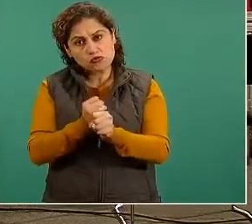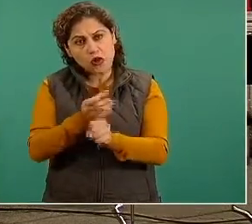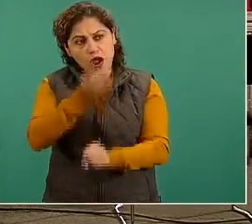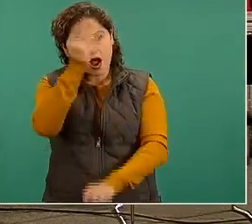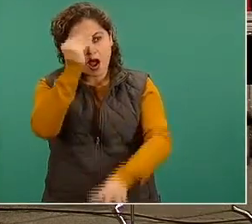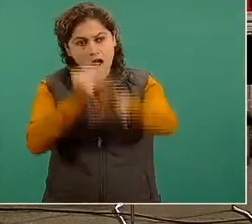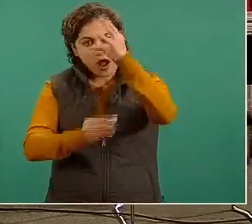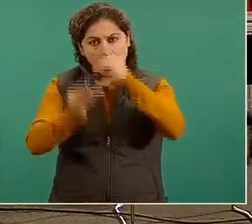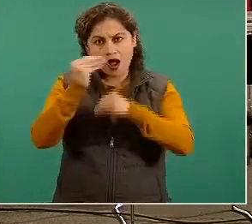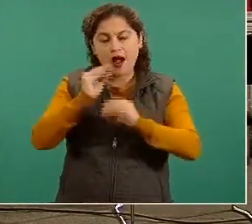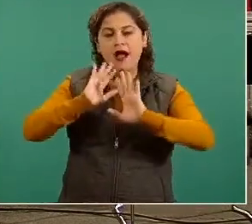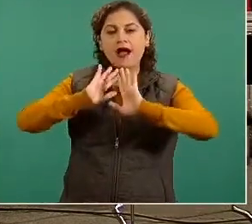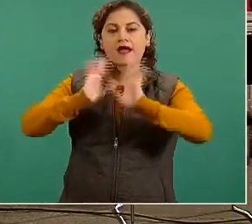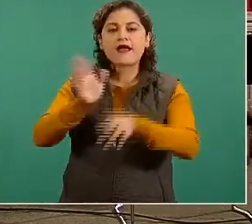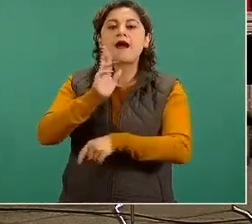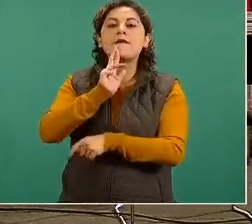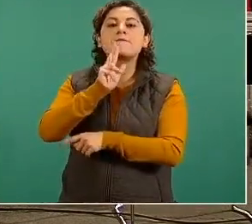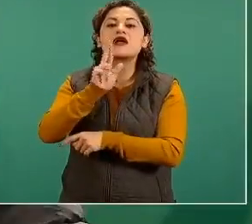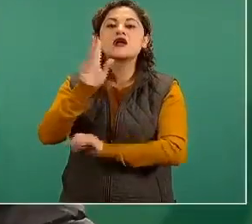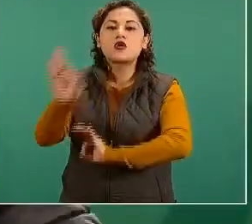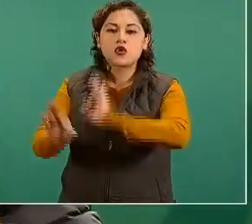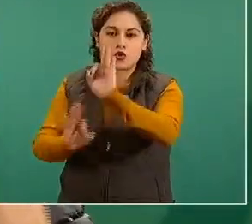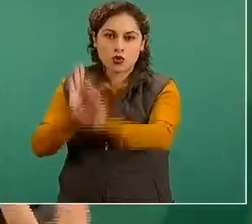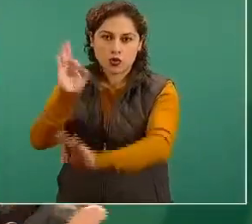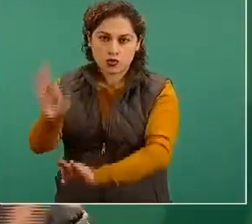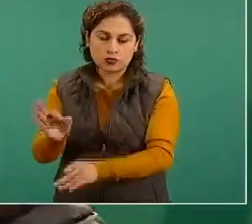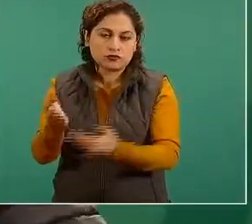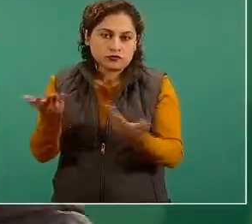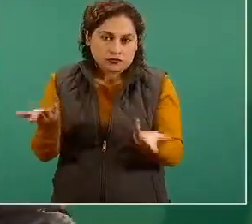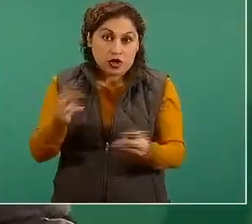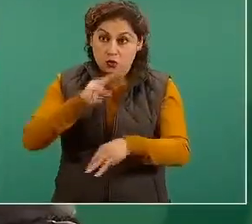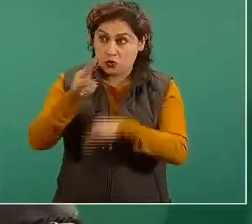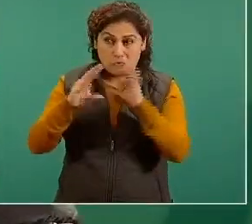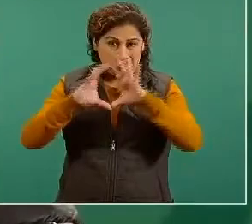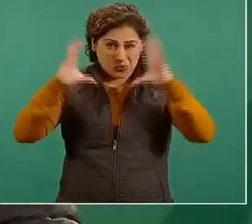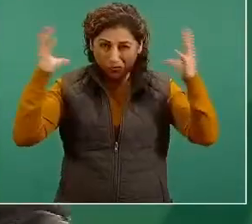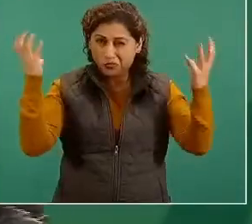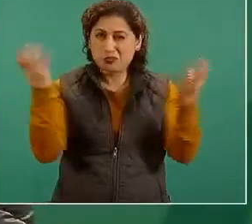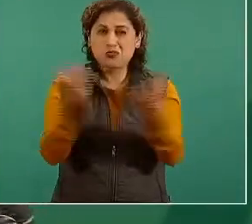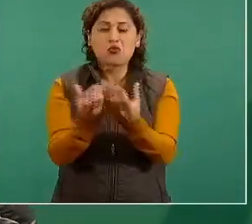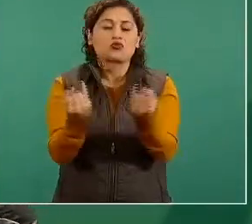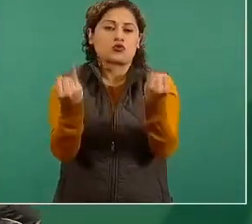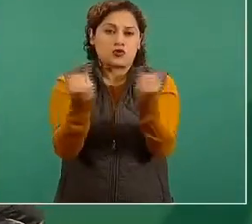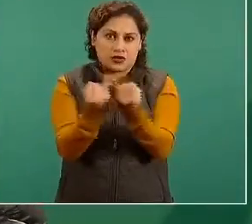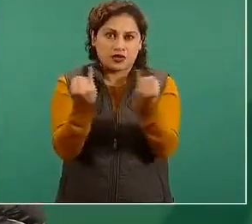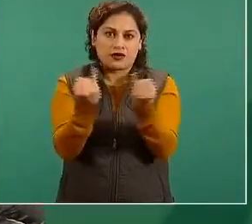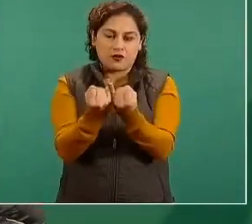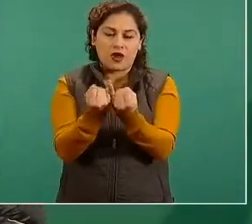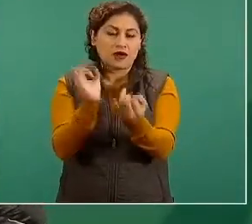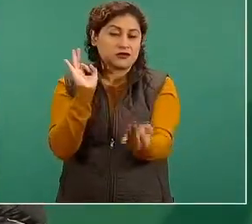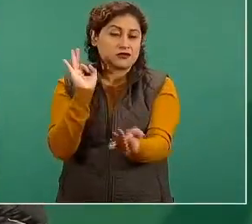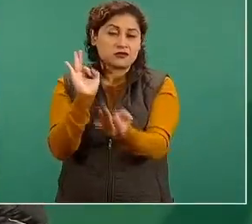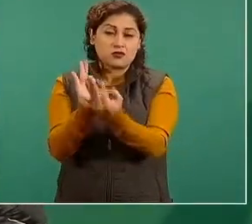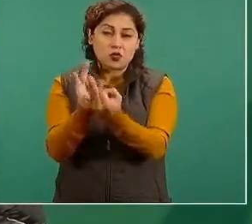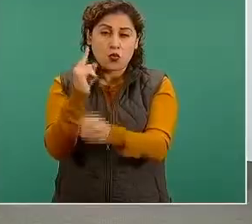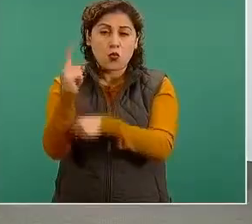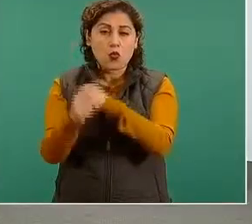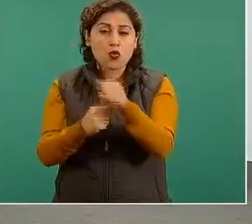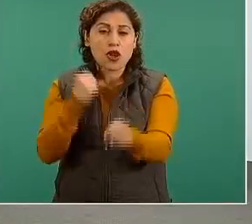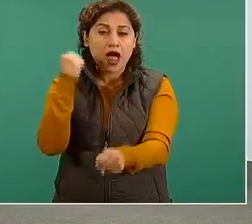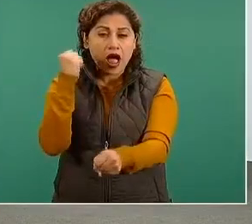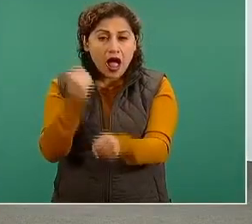más de un año de epidemia a nivel mundial, pero ya casi cumplimos un año también en México.